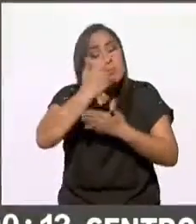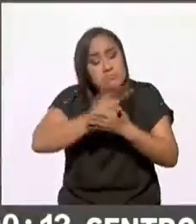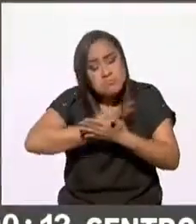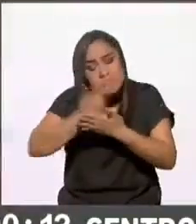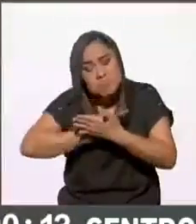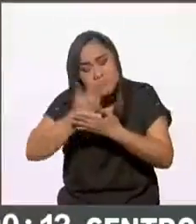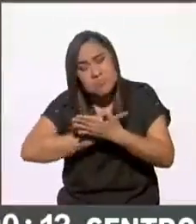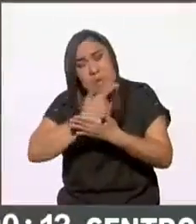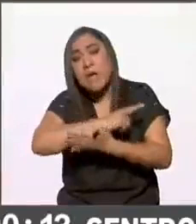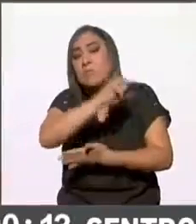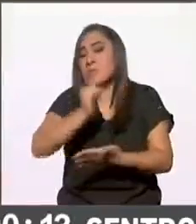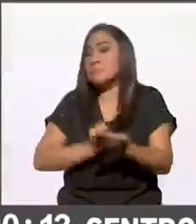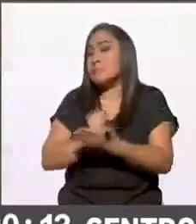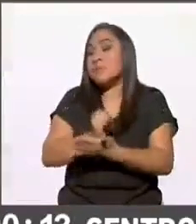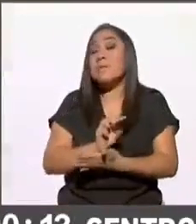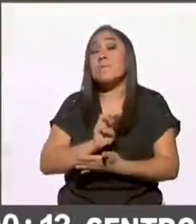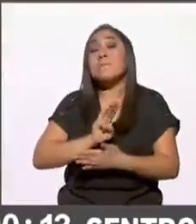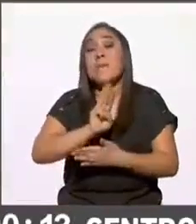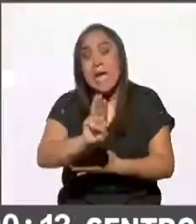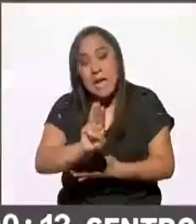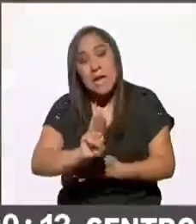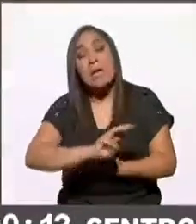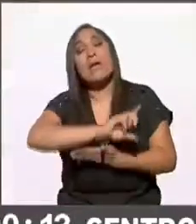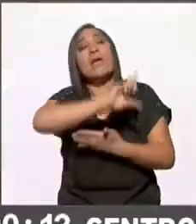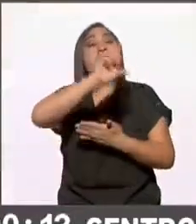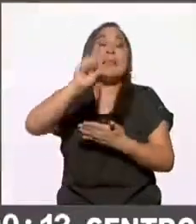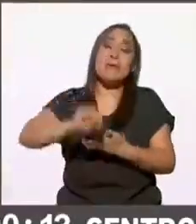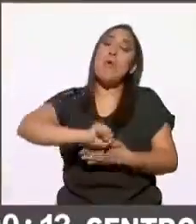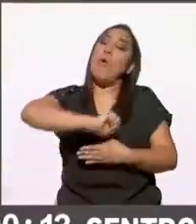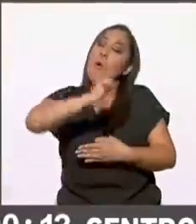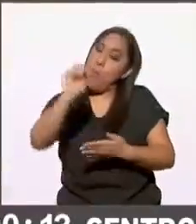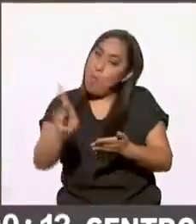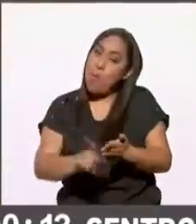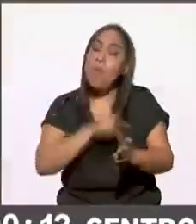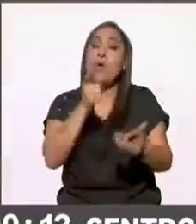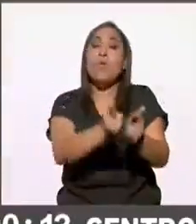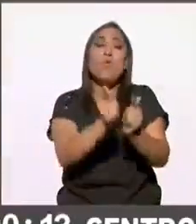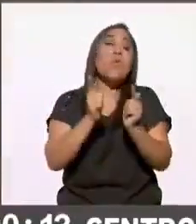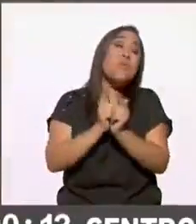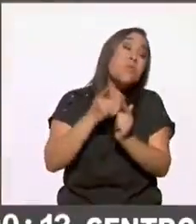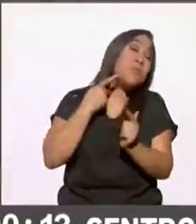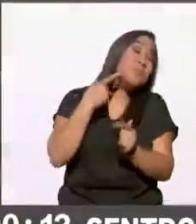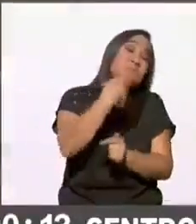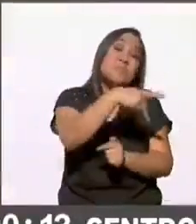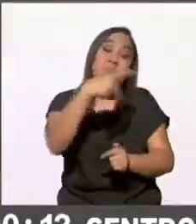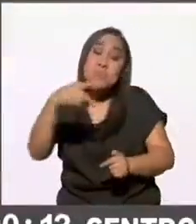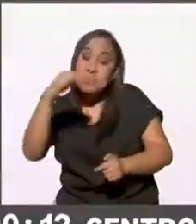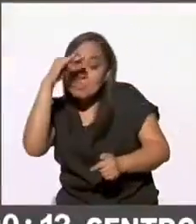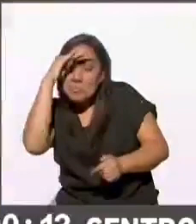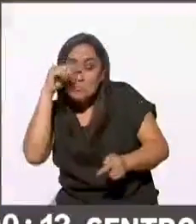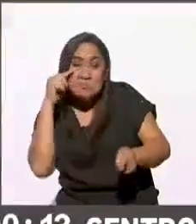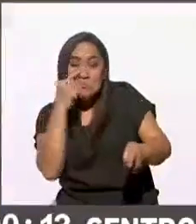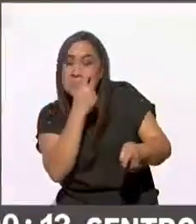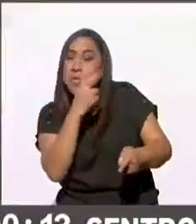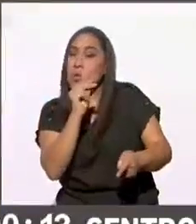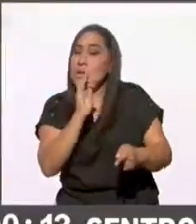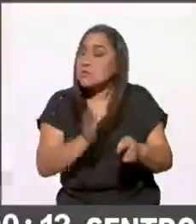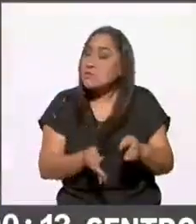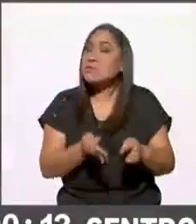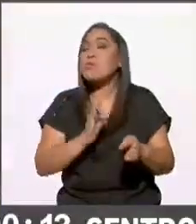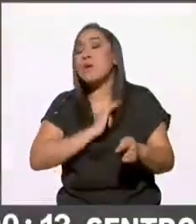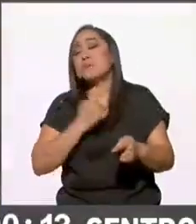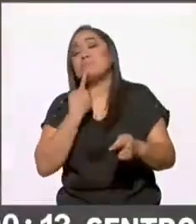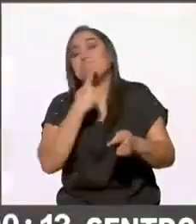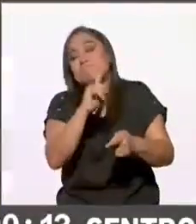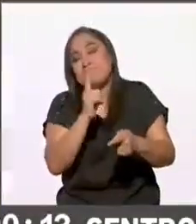miércoles y después vendrá otro proceso en donde los partidos políticos pues impugnarán presentarán sus quejas buscarán de alguna manera